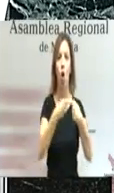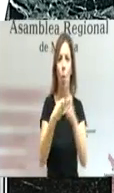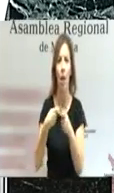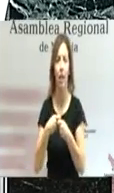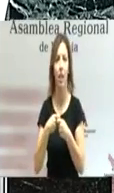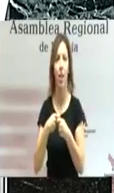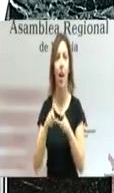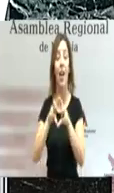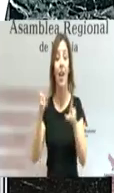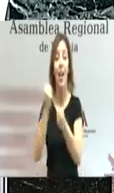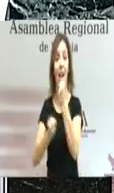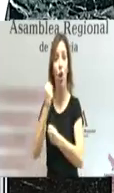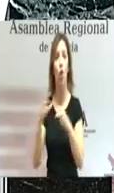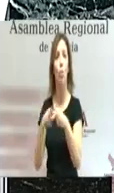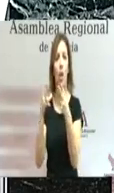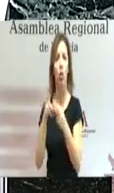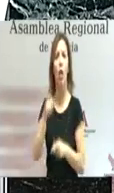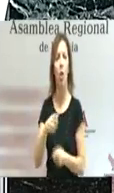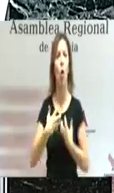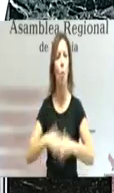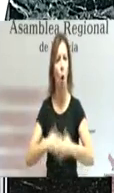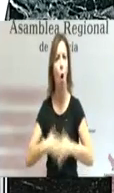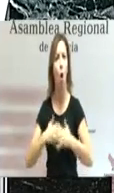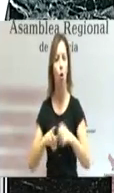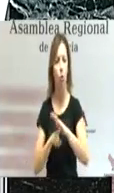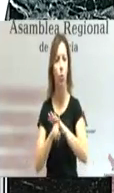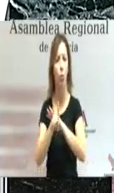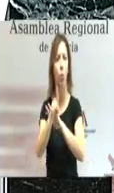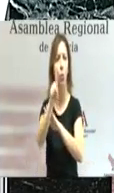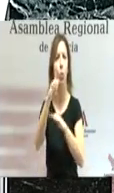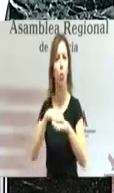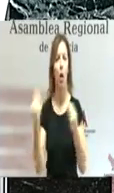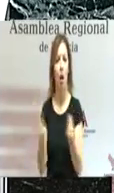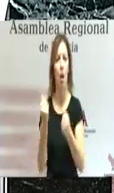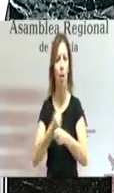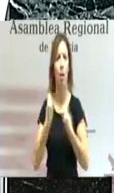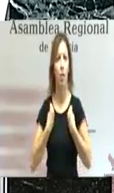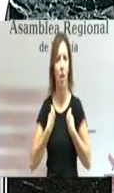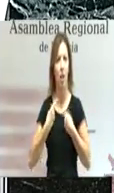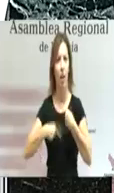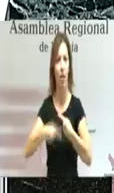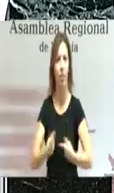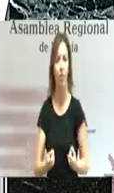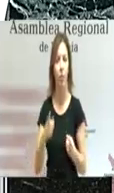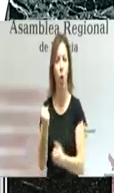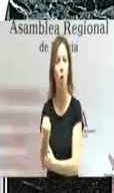social, es también un importante motor de nuestra vitalidad. Una fortaleza en los momentos más complicados